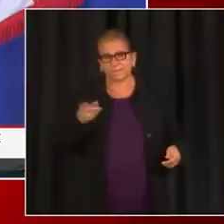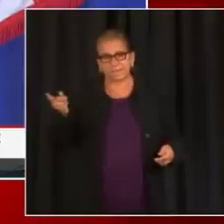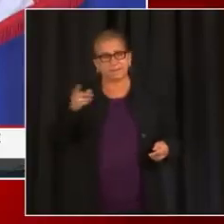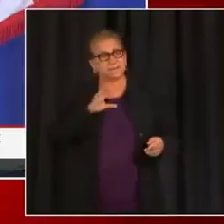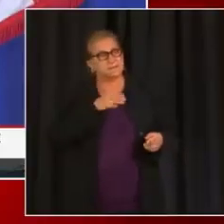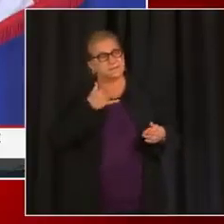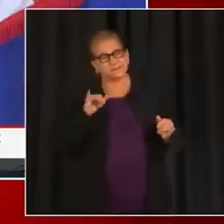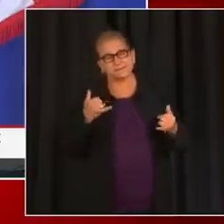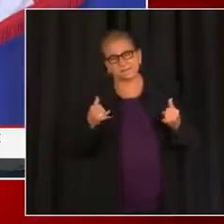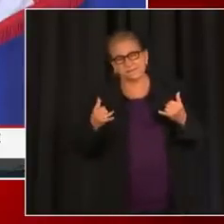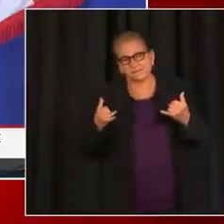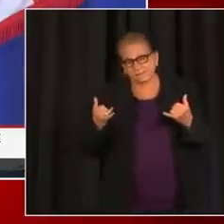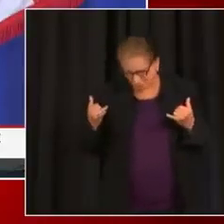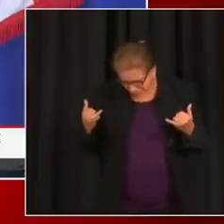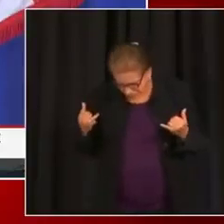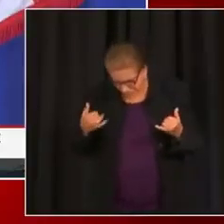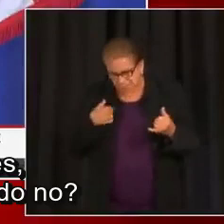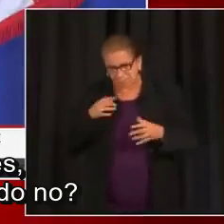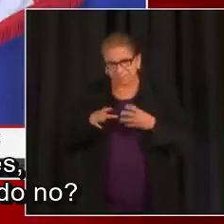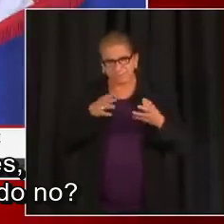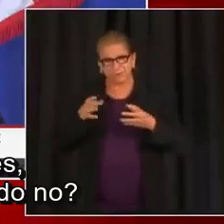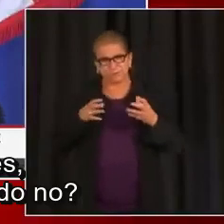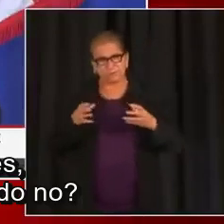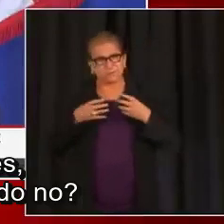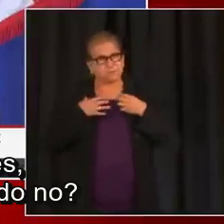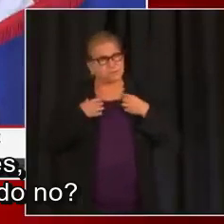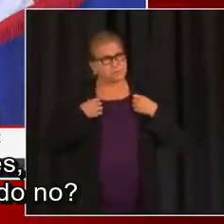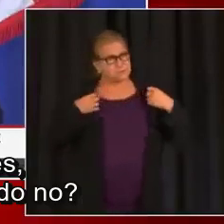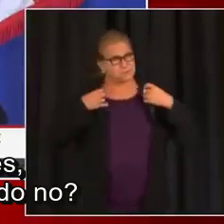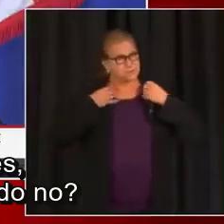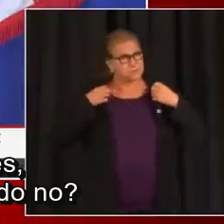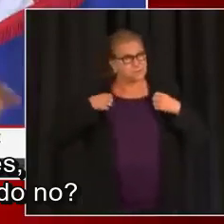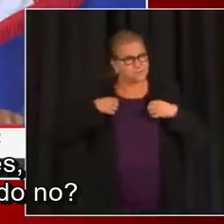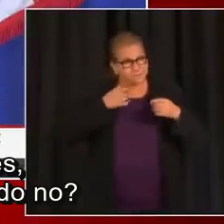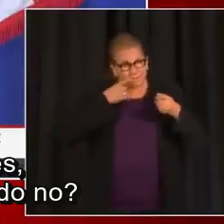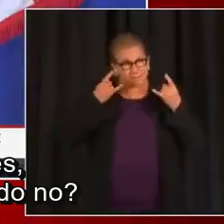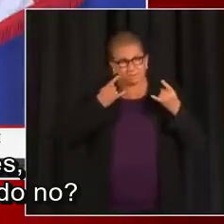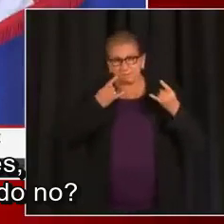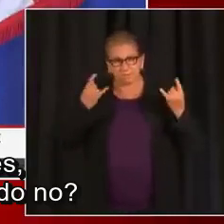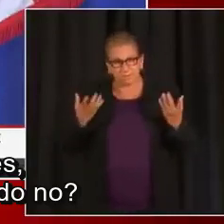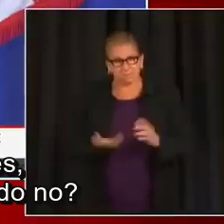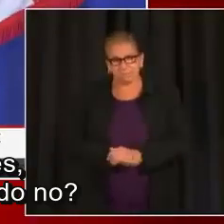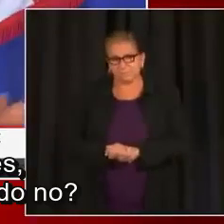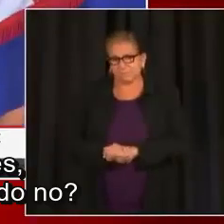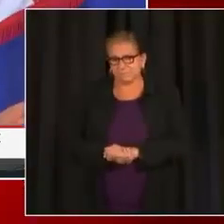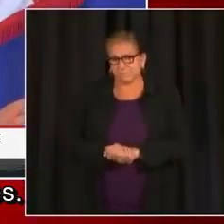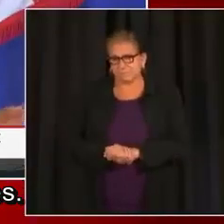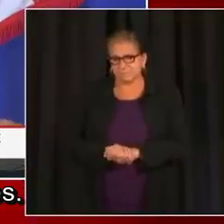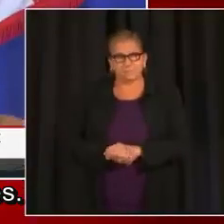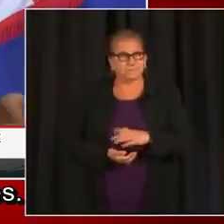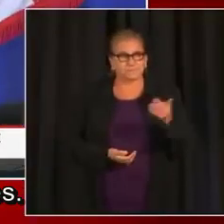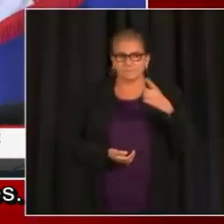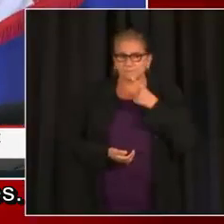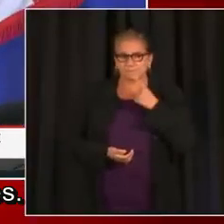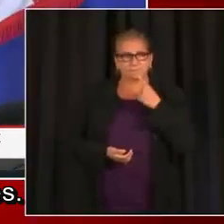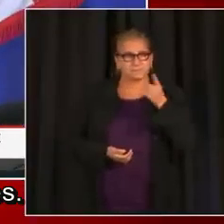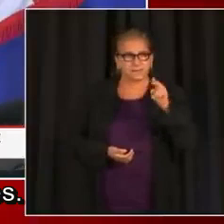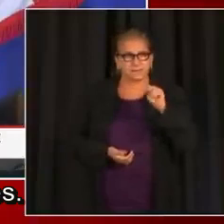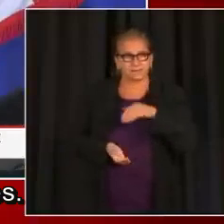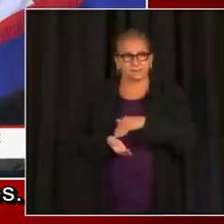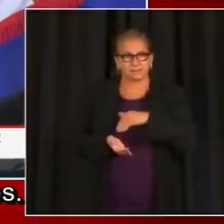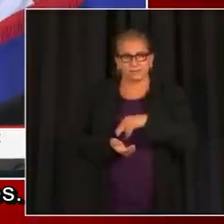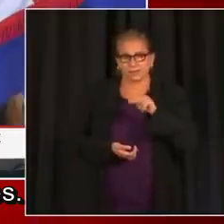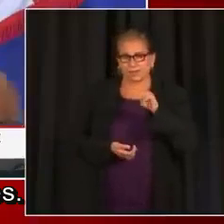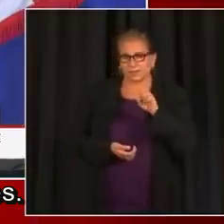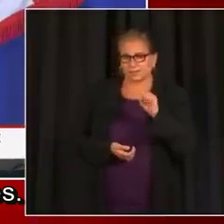¿podría repasar esto? Porque eso causó confusiones. ¿Cuándo utilizar mascarilla, cuándo no? Sí, supuesto. Aplica